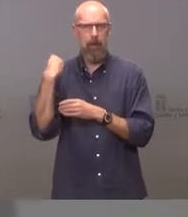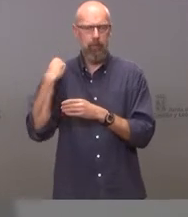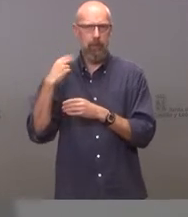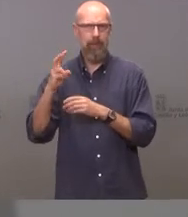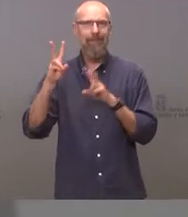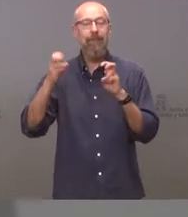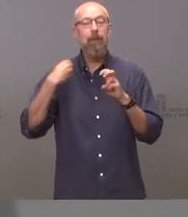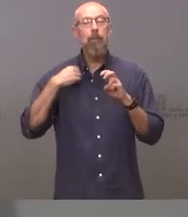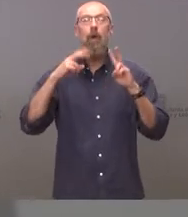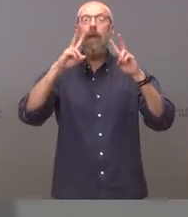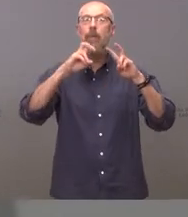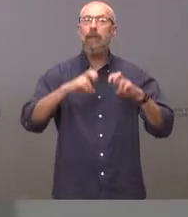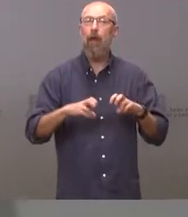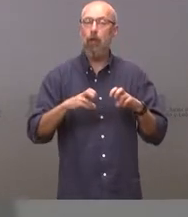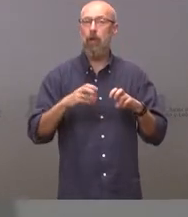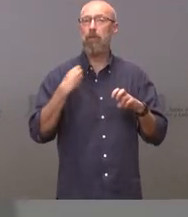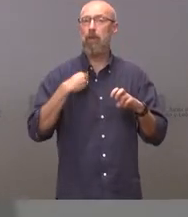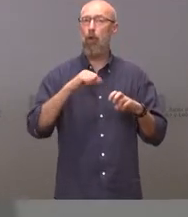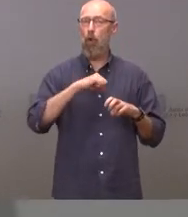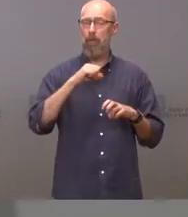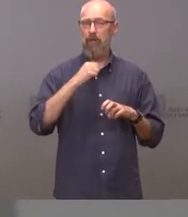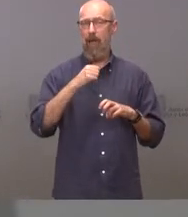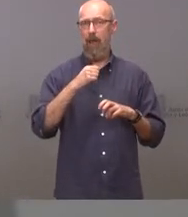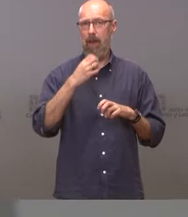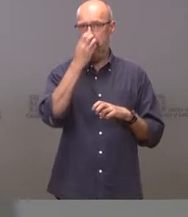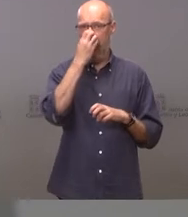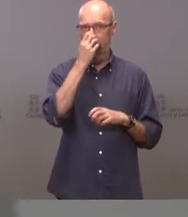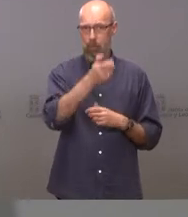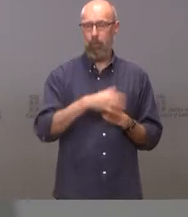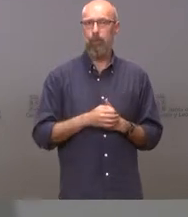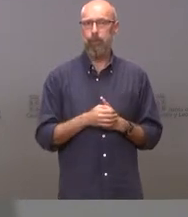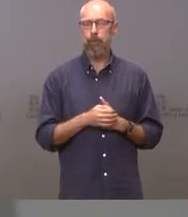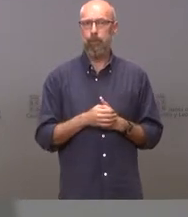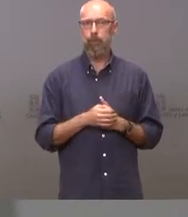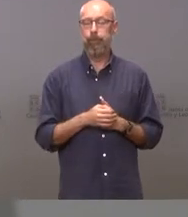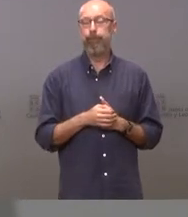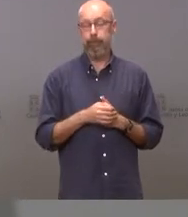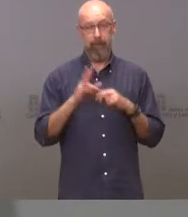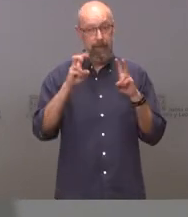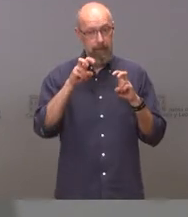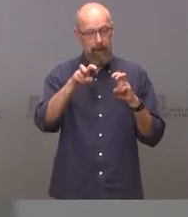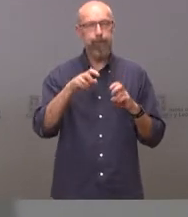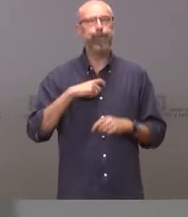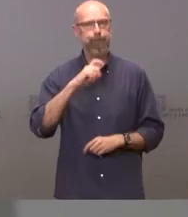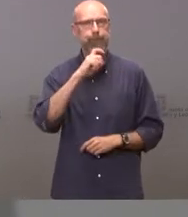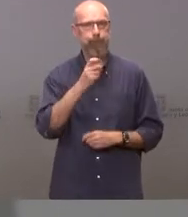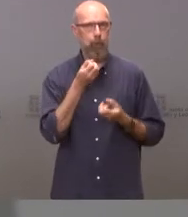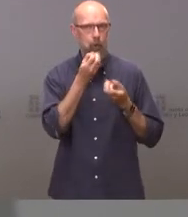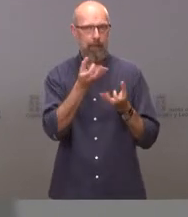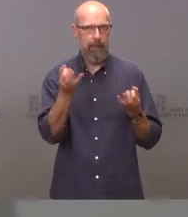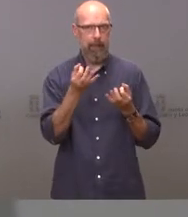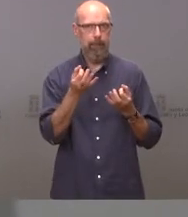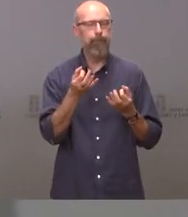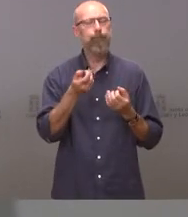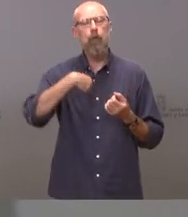las investigaciones abiertas en el Hospital de Medina del Campo, queremos comunicarles nuestra